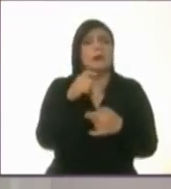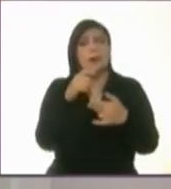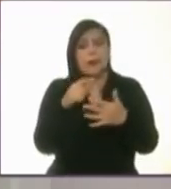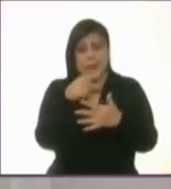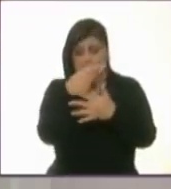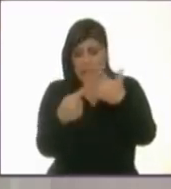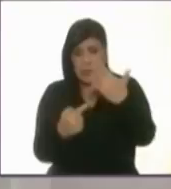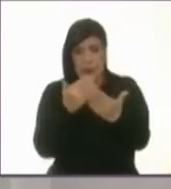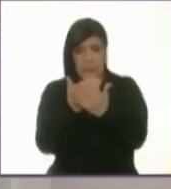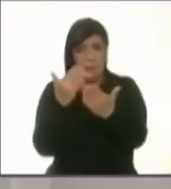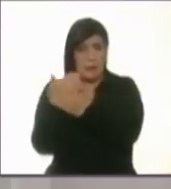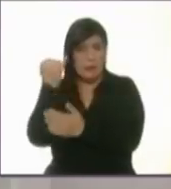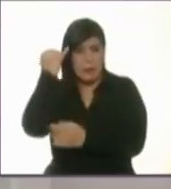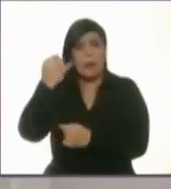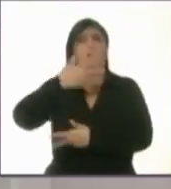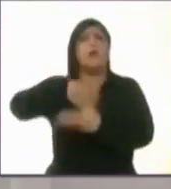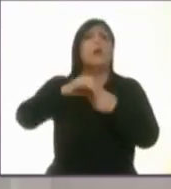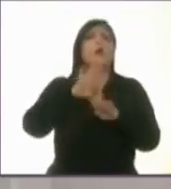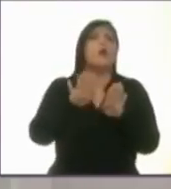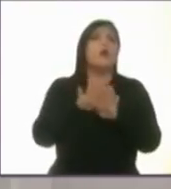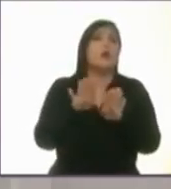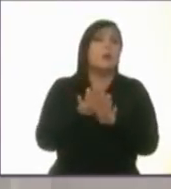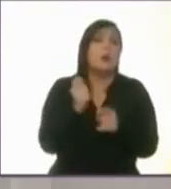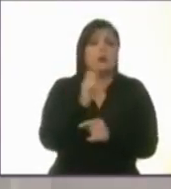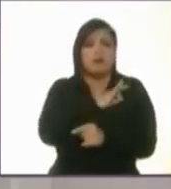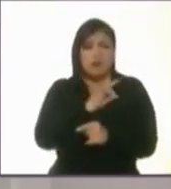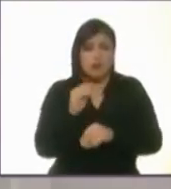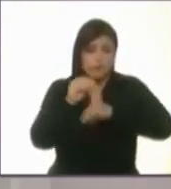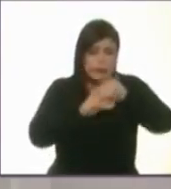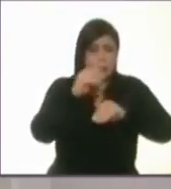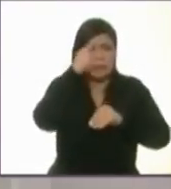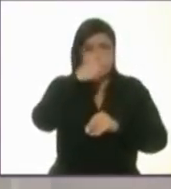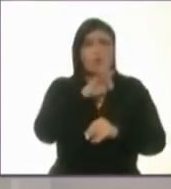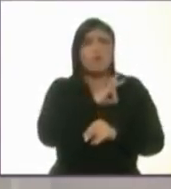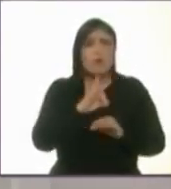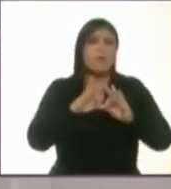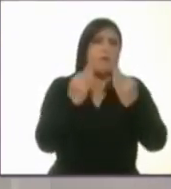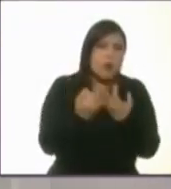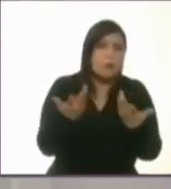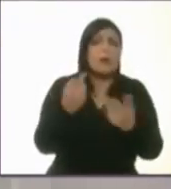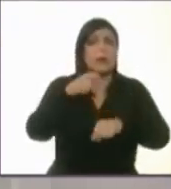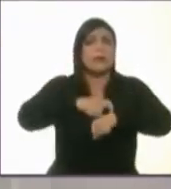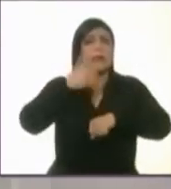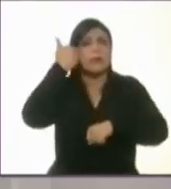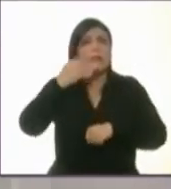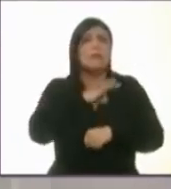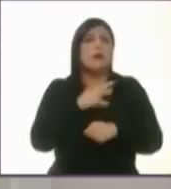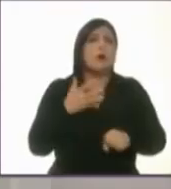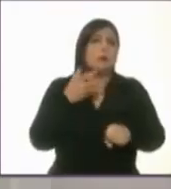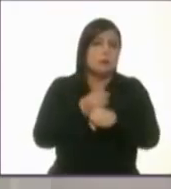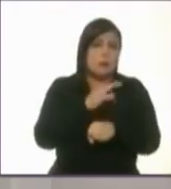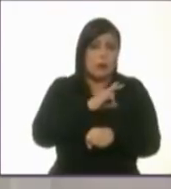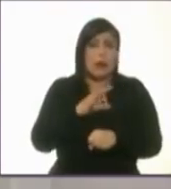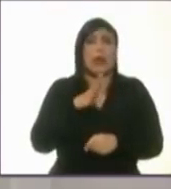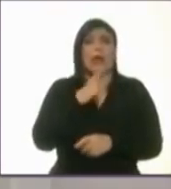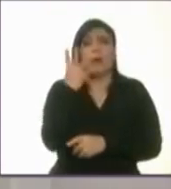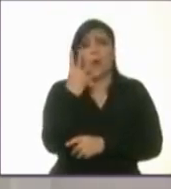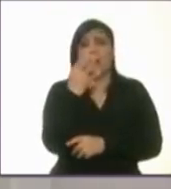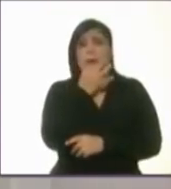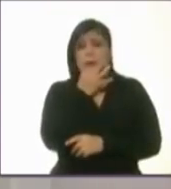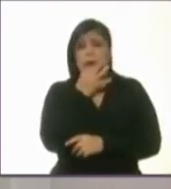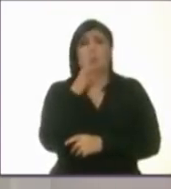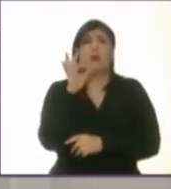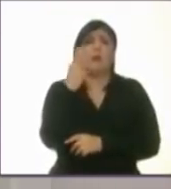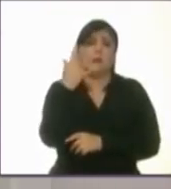propuestas que acaban de plantear, cuál es la viabilidad para lograrlas y en qué tiempo lo harían. Tienen hasta 4 minutos con